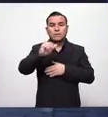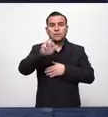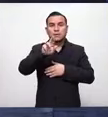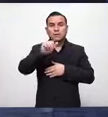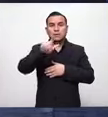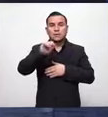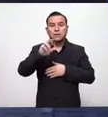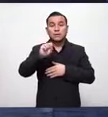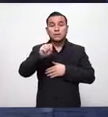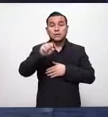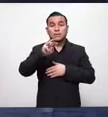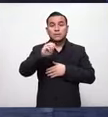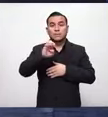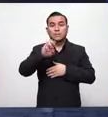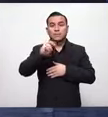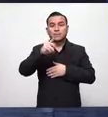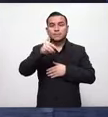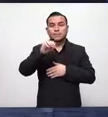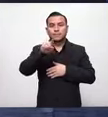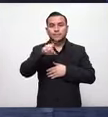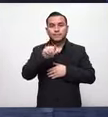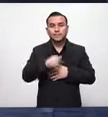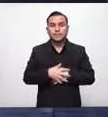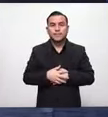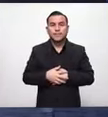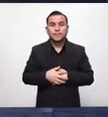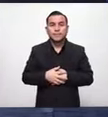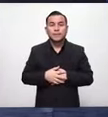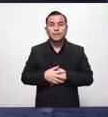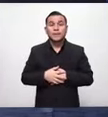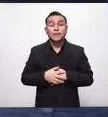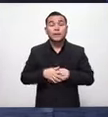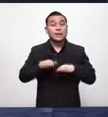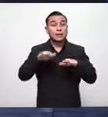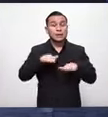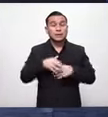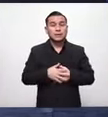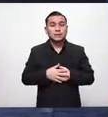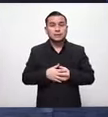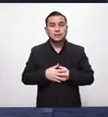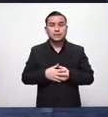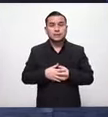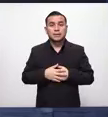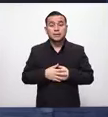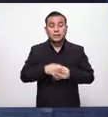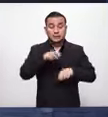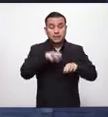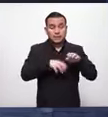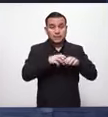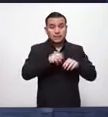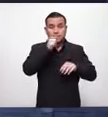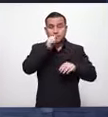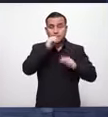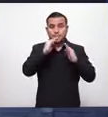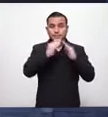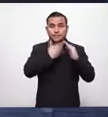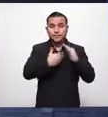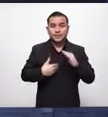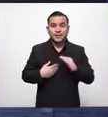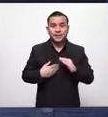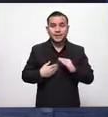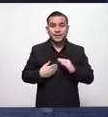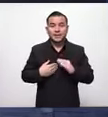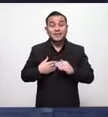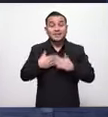de Santana por el partido Gana muchas gracias Ernesto Castro para mí es un gusto estar aquí con